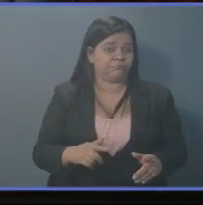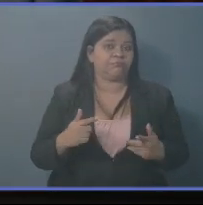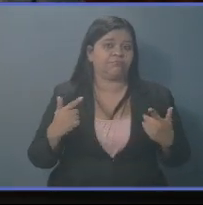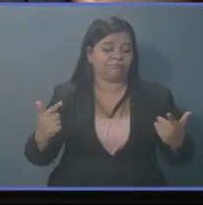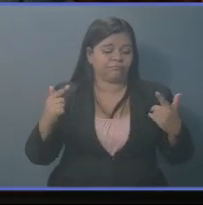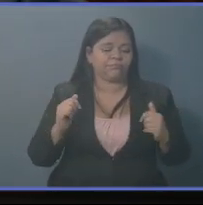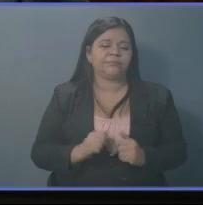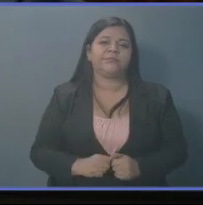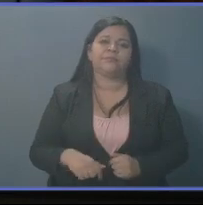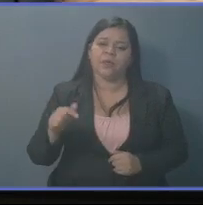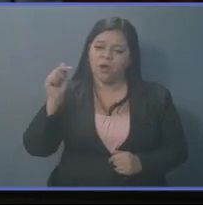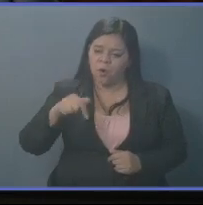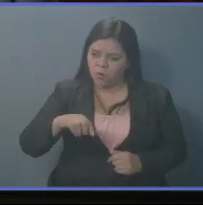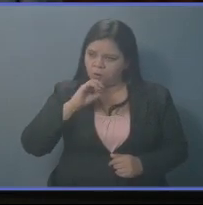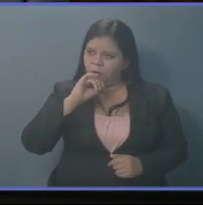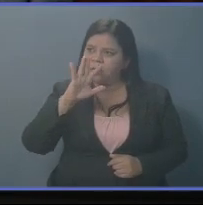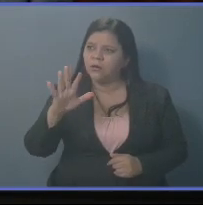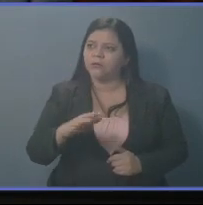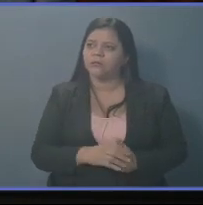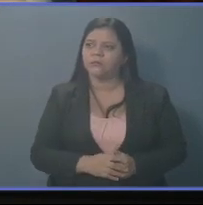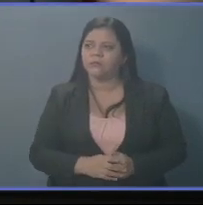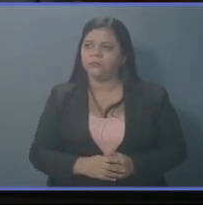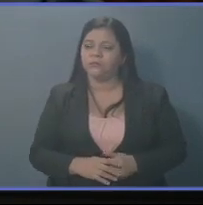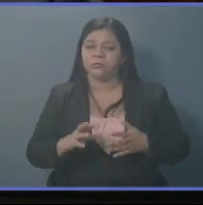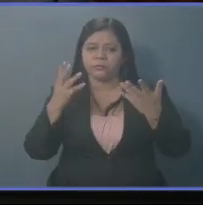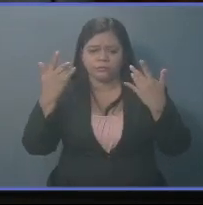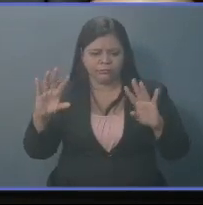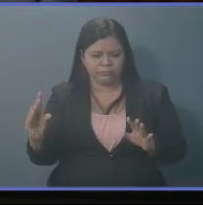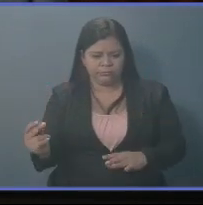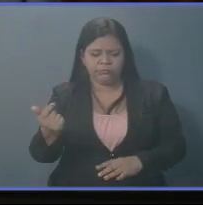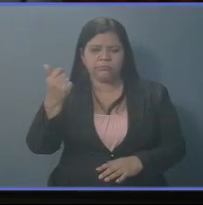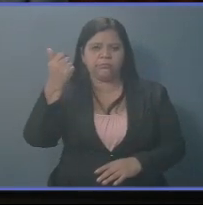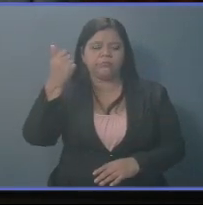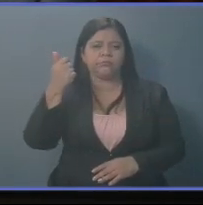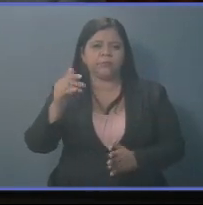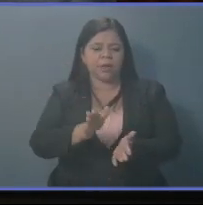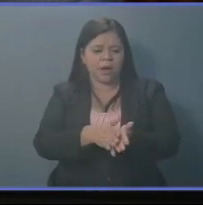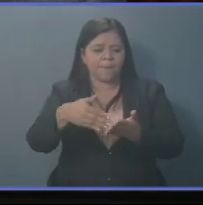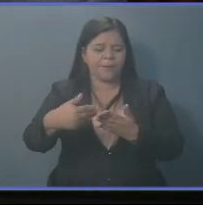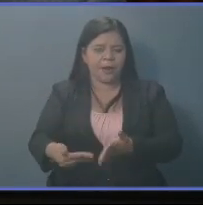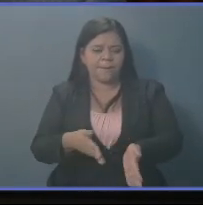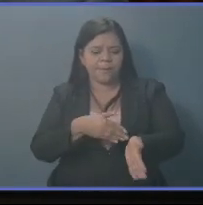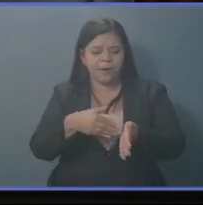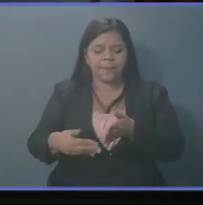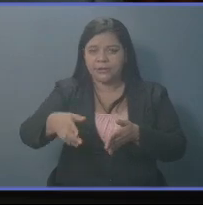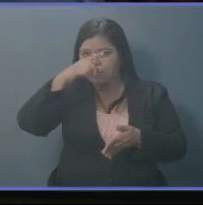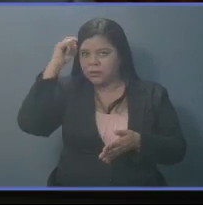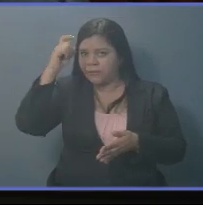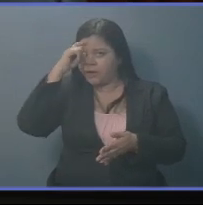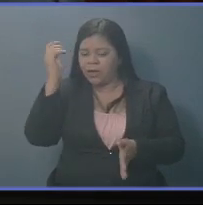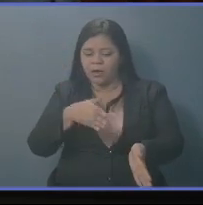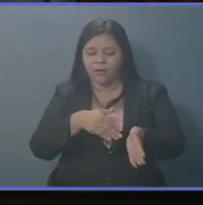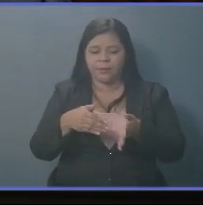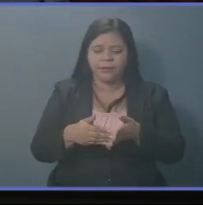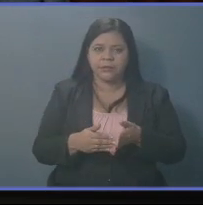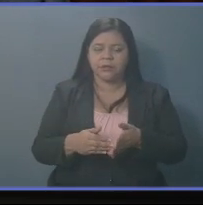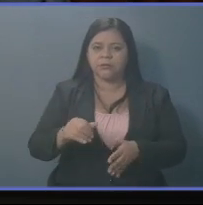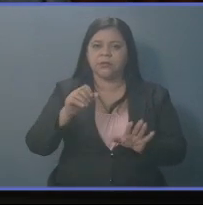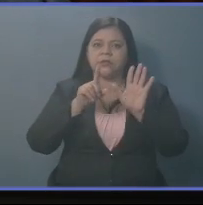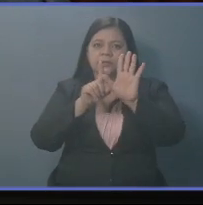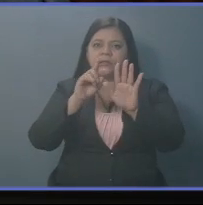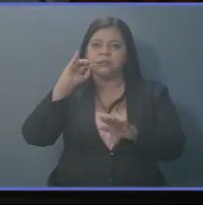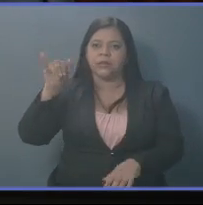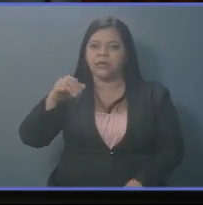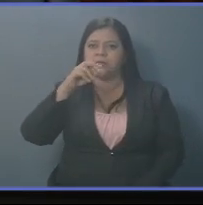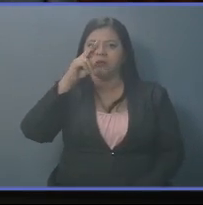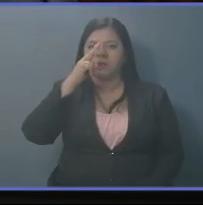Ahora usted mencionó que ya está listo el plan de apertura económica a partir del 6 de